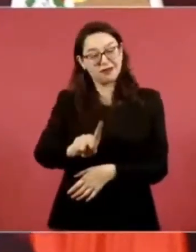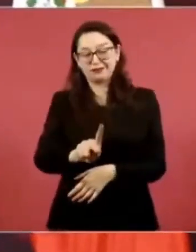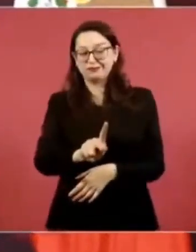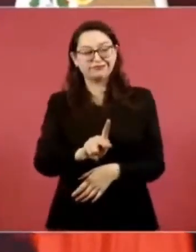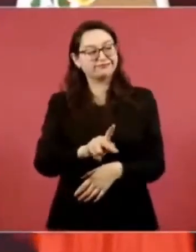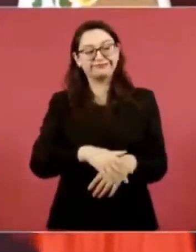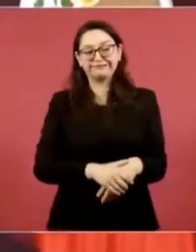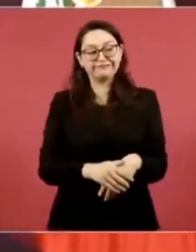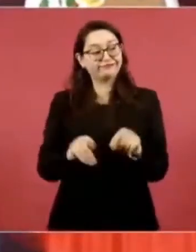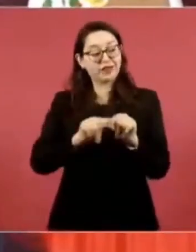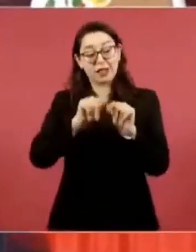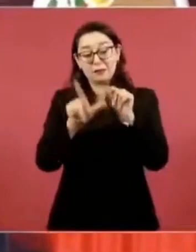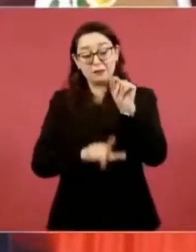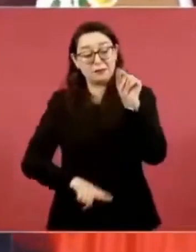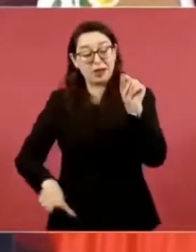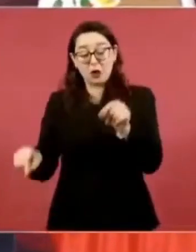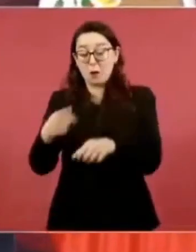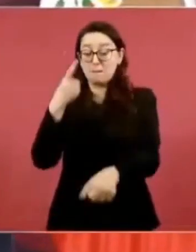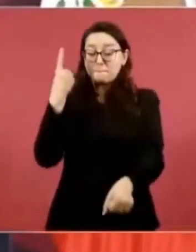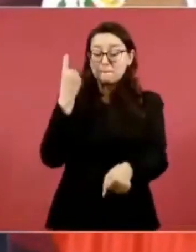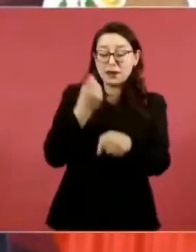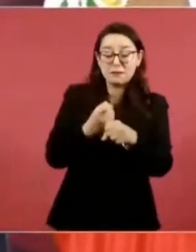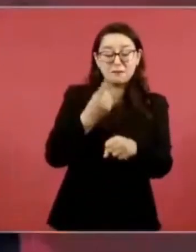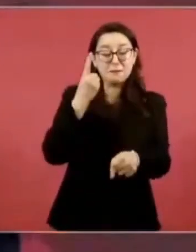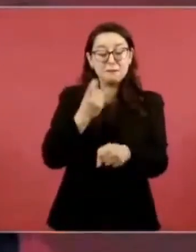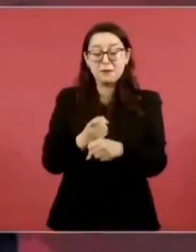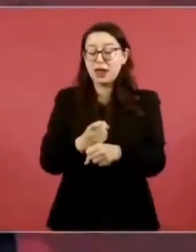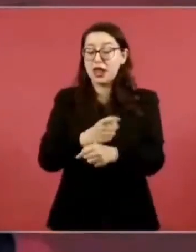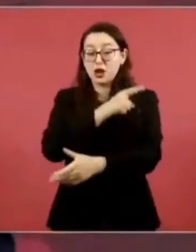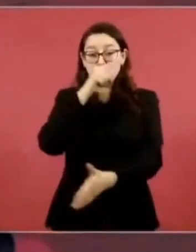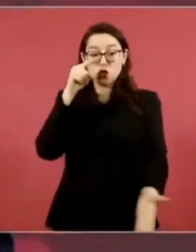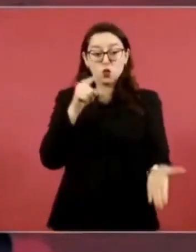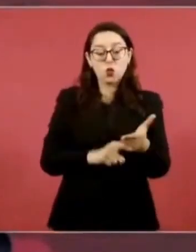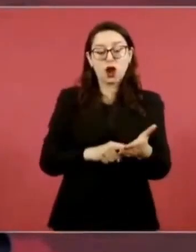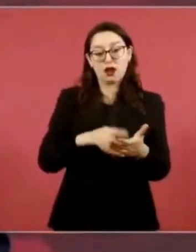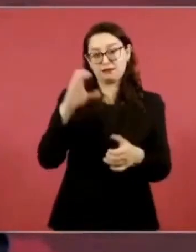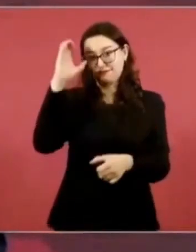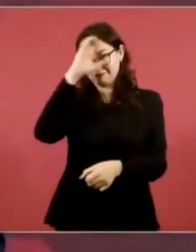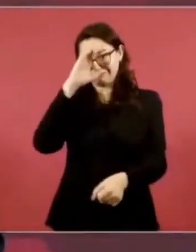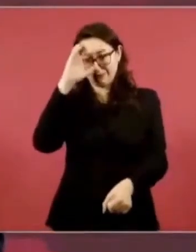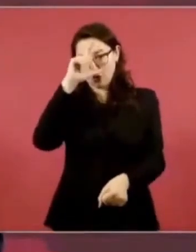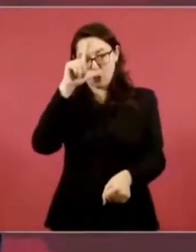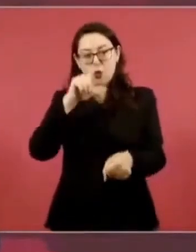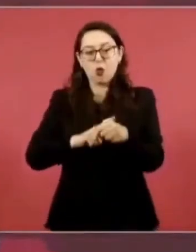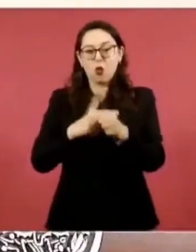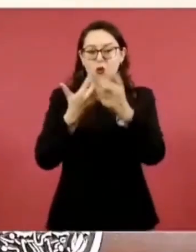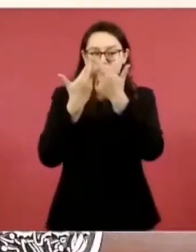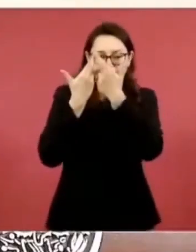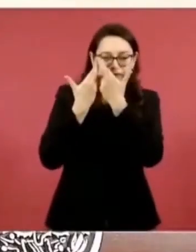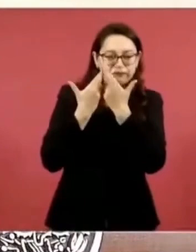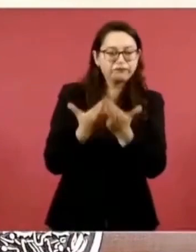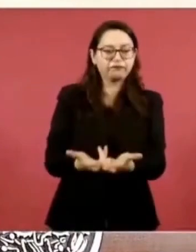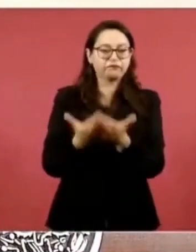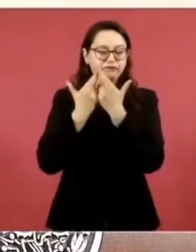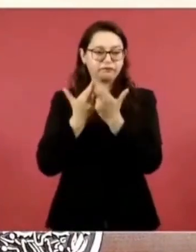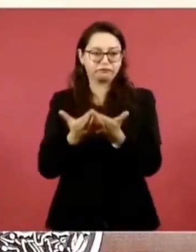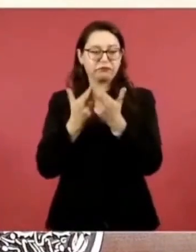México, nuestro país, primera potencia cultural del mundo.